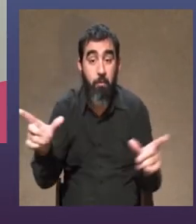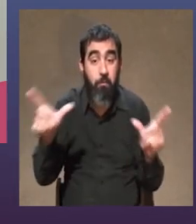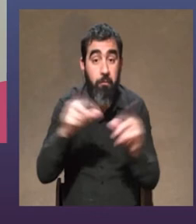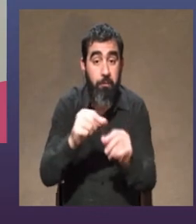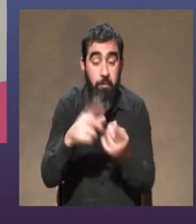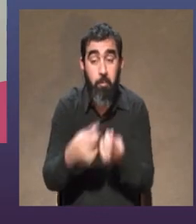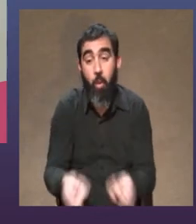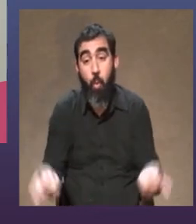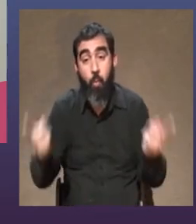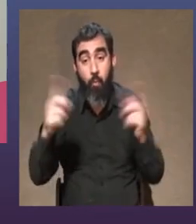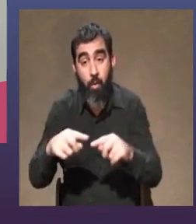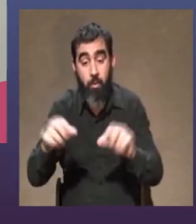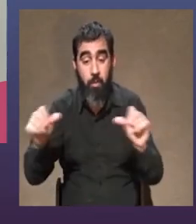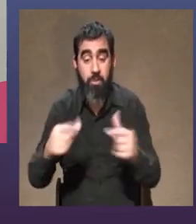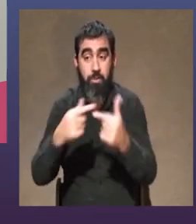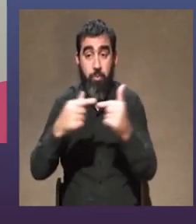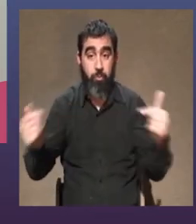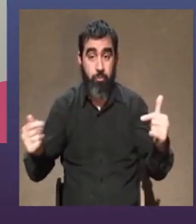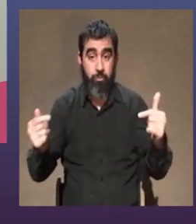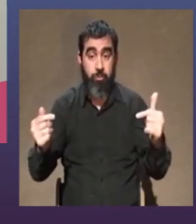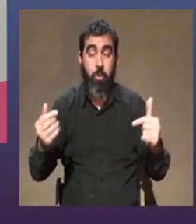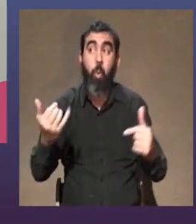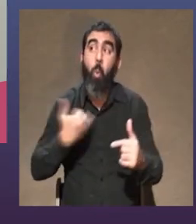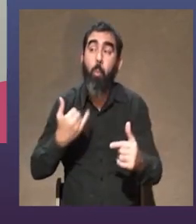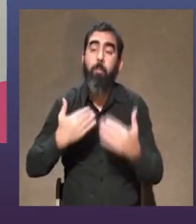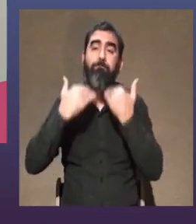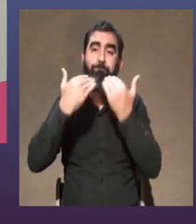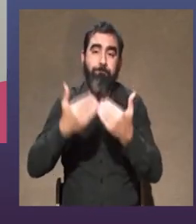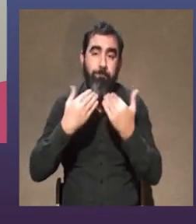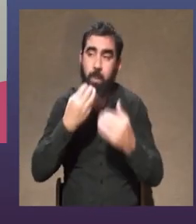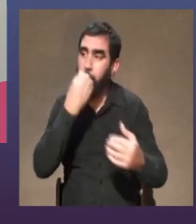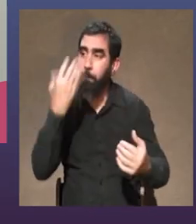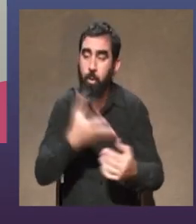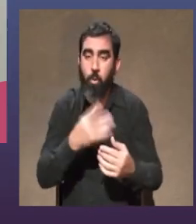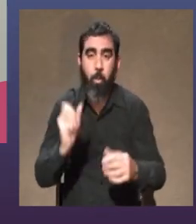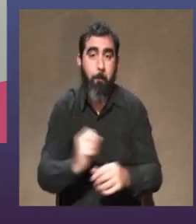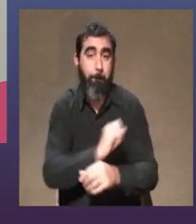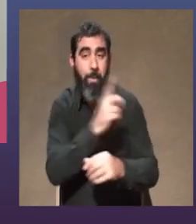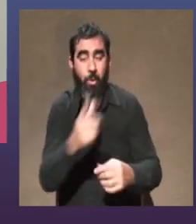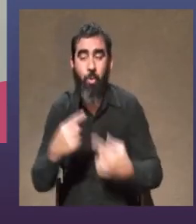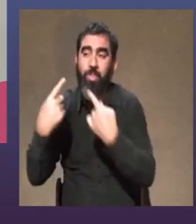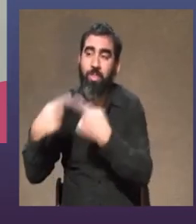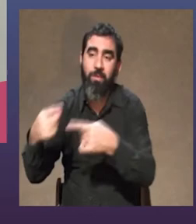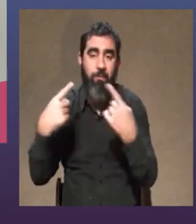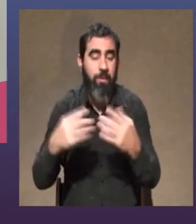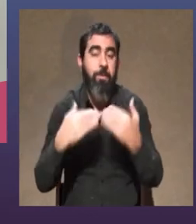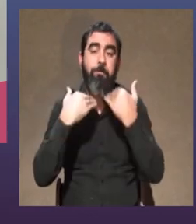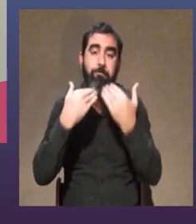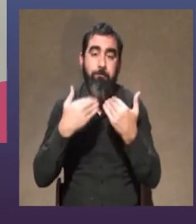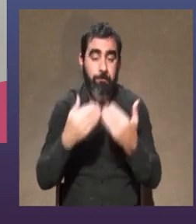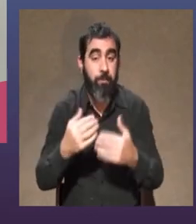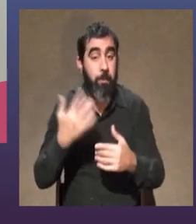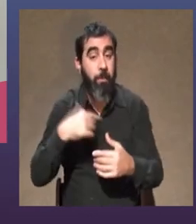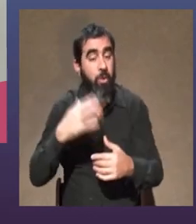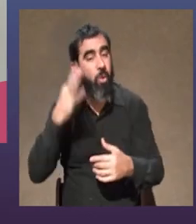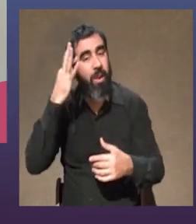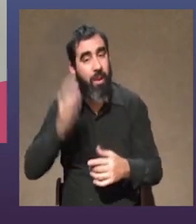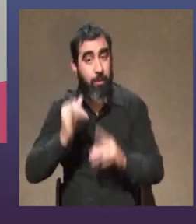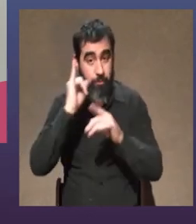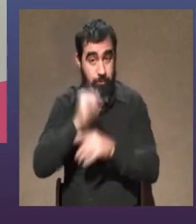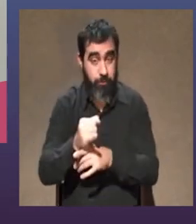vamos a volver a hacer cosas ¿cómo? no lo sé mejor, peor, diferente pero sí me parece que han sido